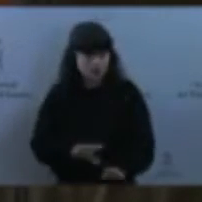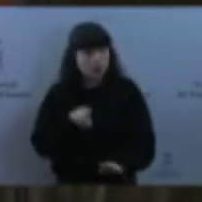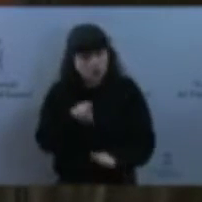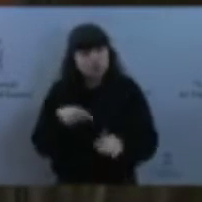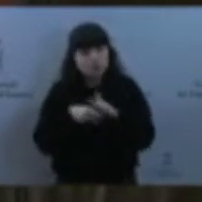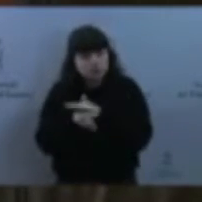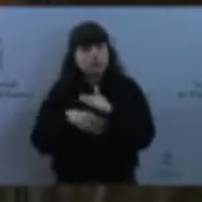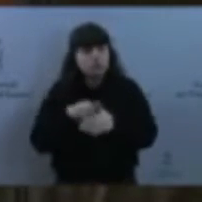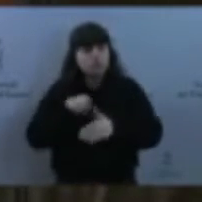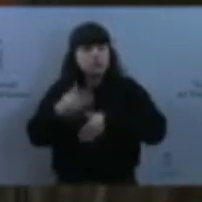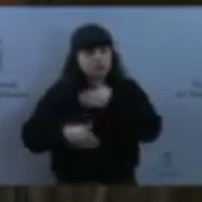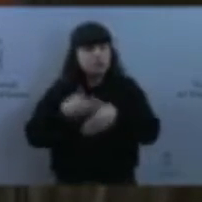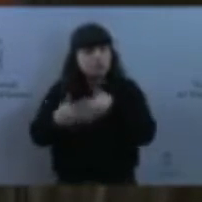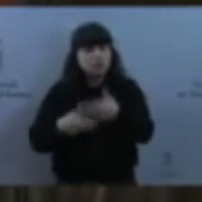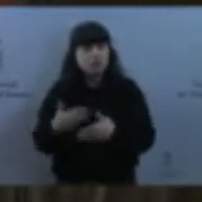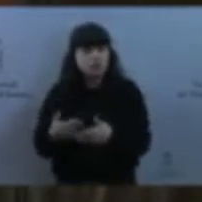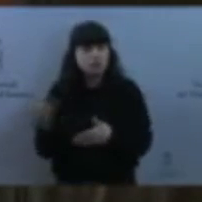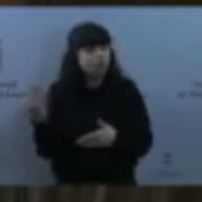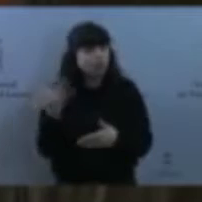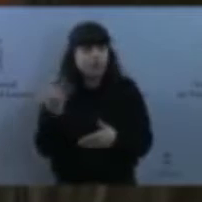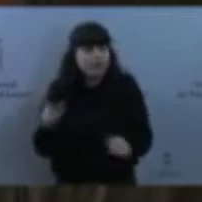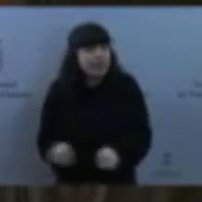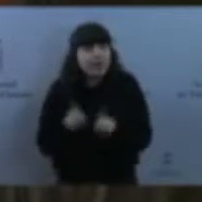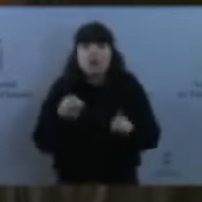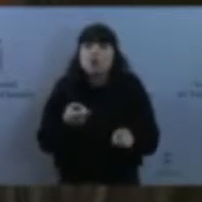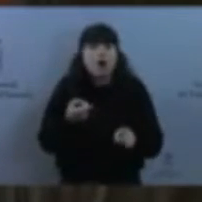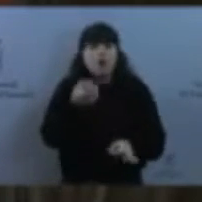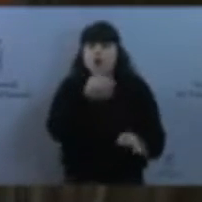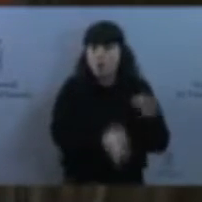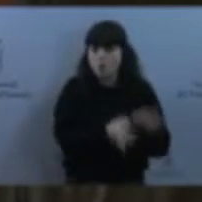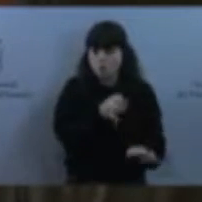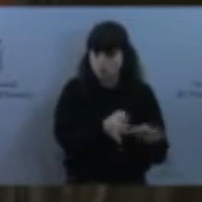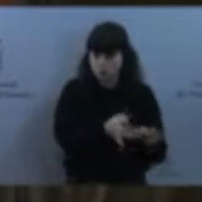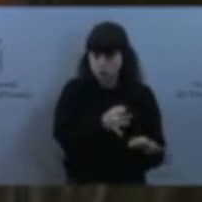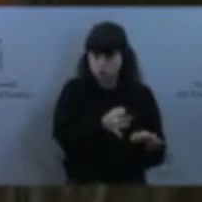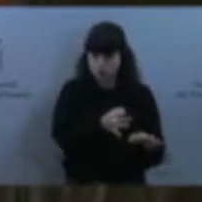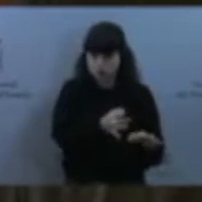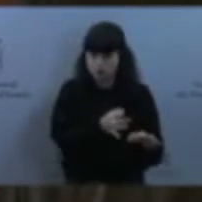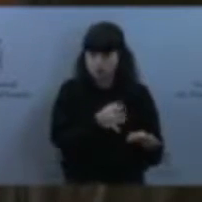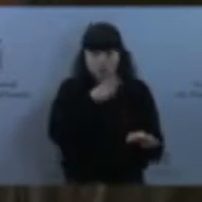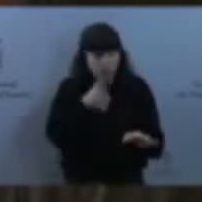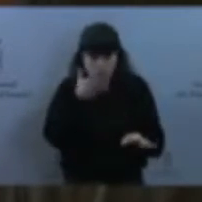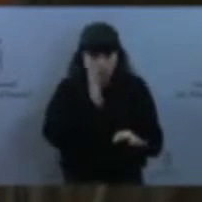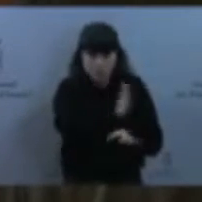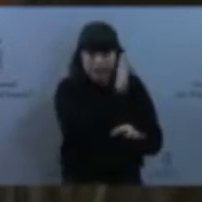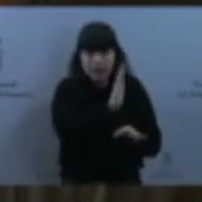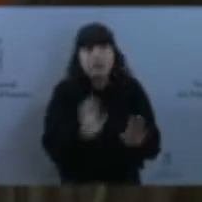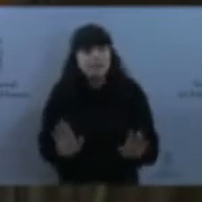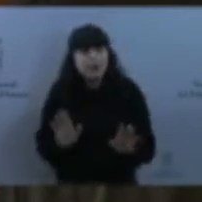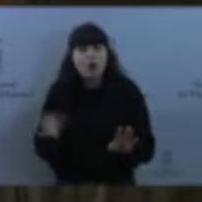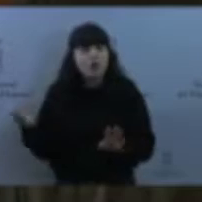judicial ante la derivada penal que ha obtenido. Pero tiene que ser un acontecimiento administrativo.